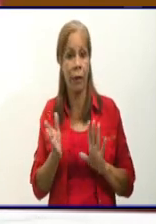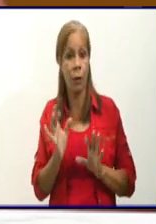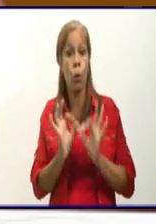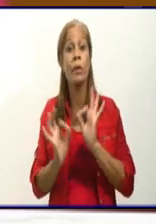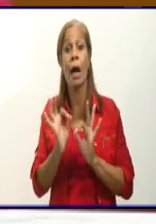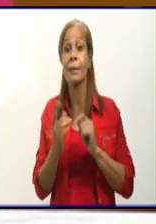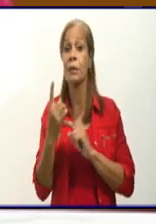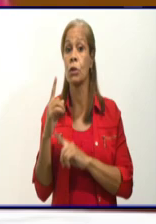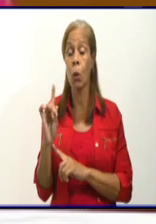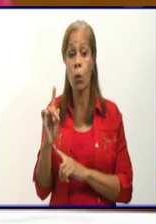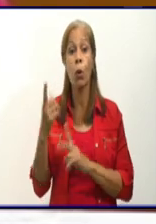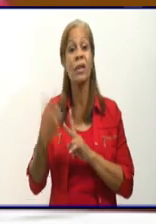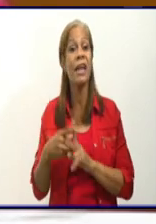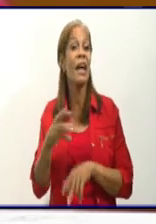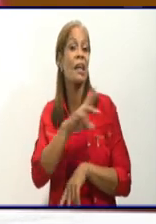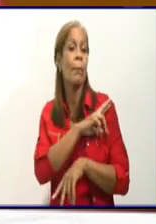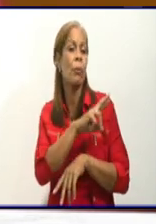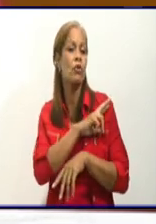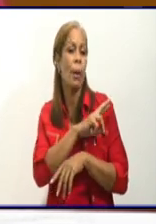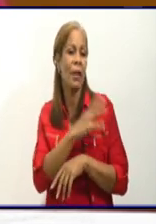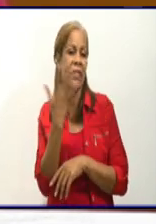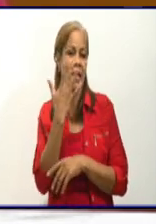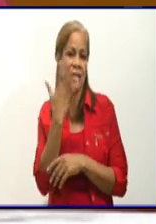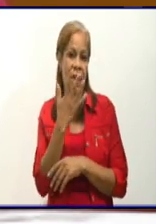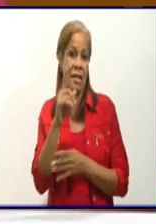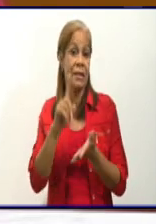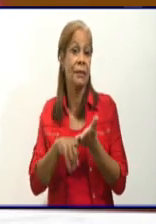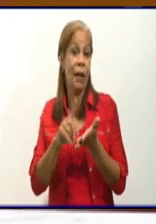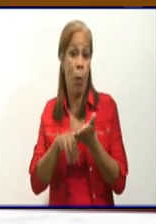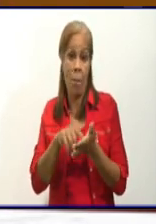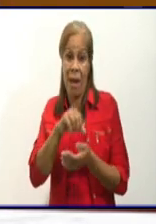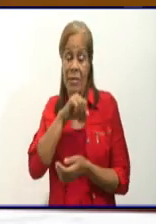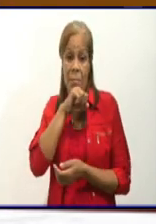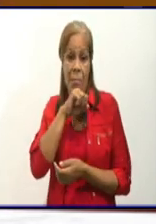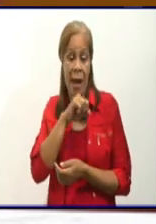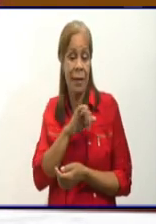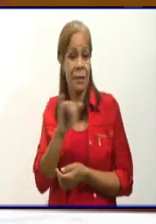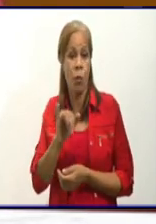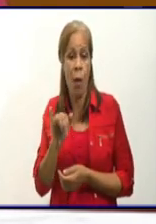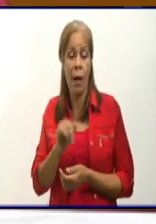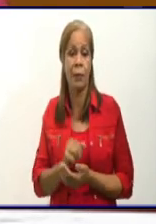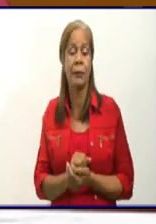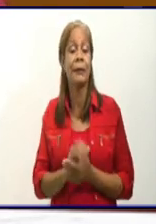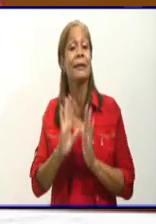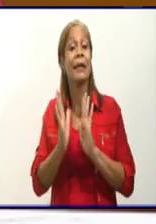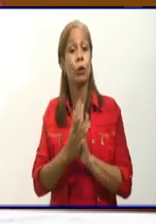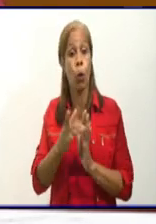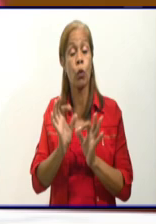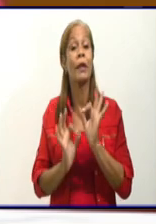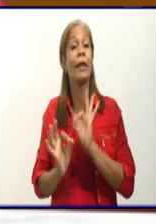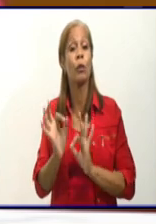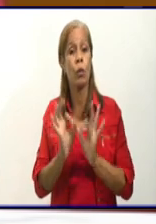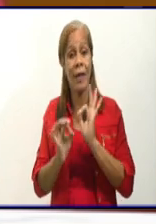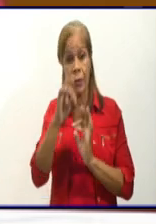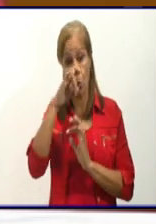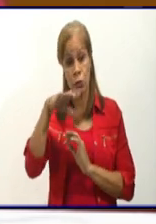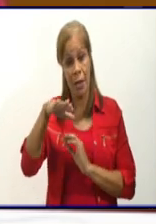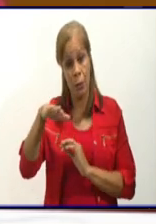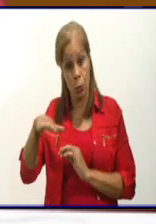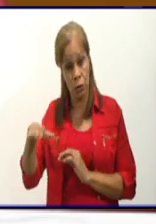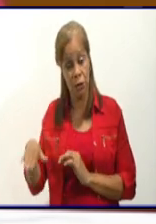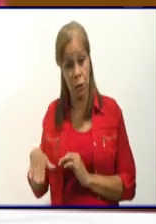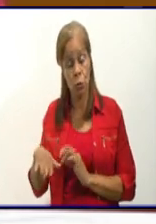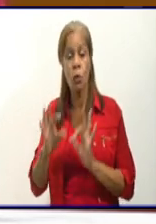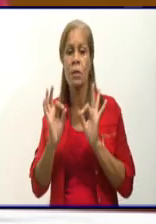responsabilidad total de los padres, de los tutores legales, de los niños, velar por el cuidado de estos. Entonces siempre se